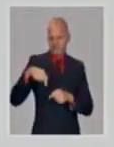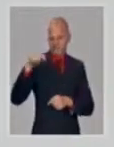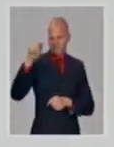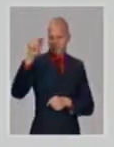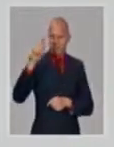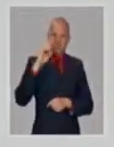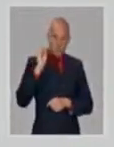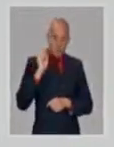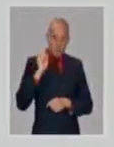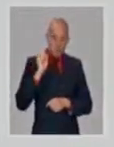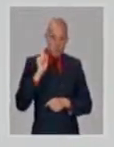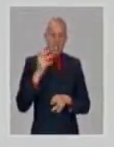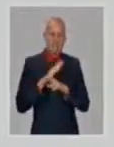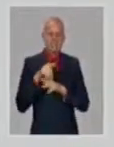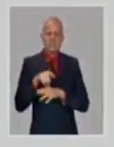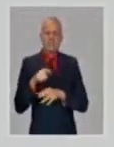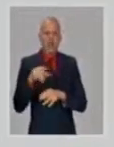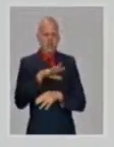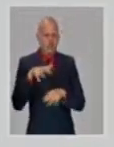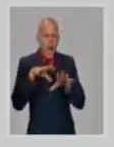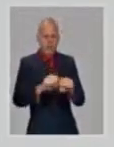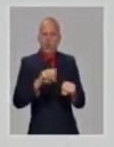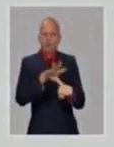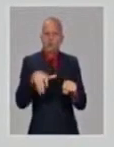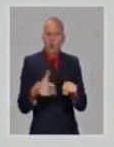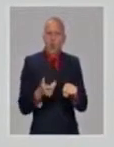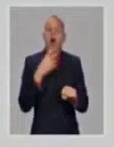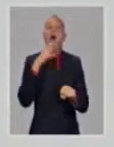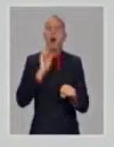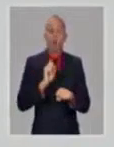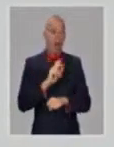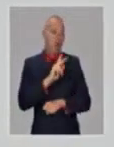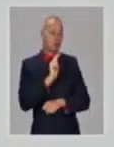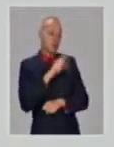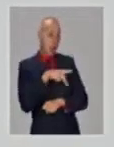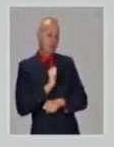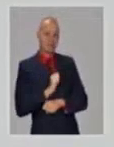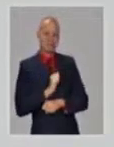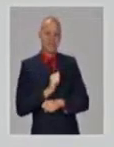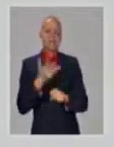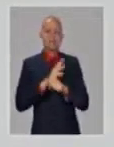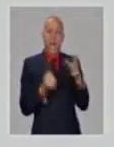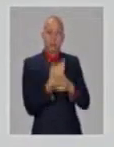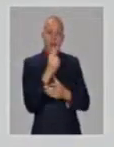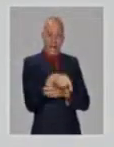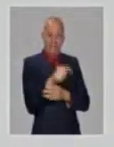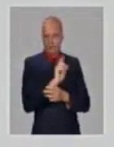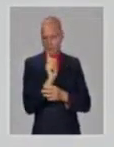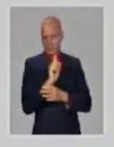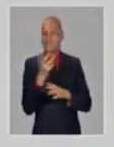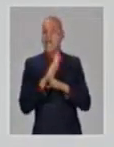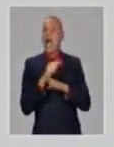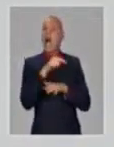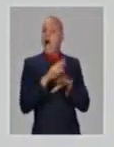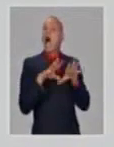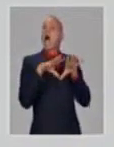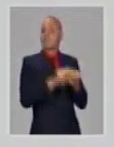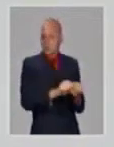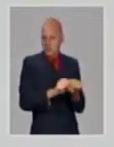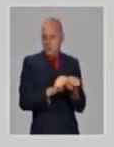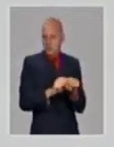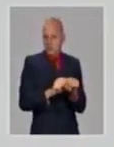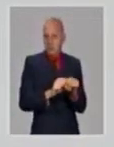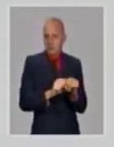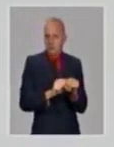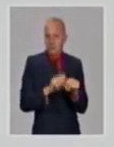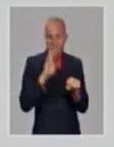notificada en el Reino Unido, la variante de Sudáfrica, notificada en Sudáfrica, y así sucesivamente. Estas son, de acuerdo a la OMS, las tres